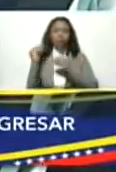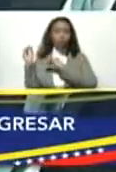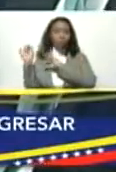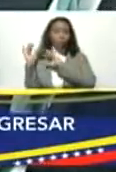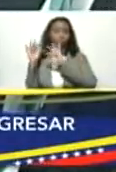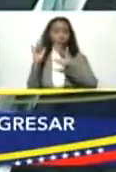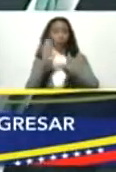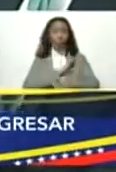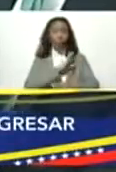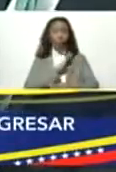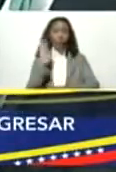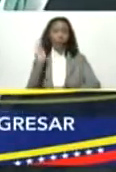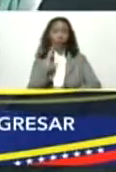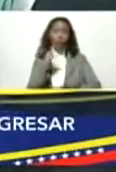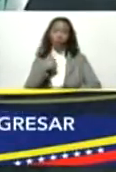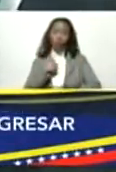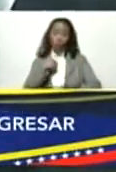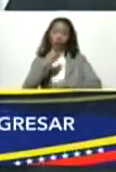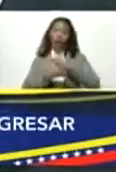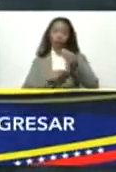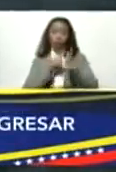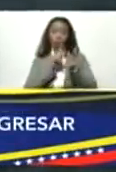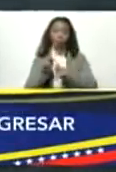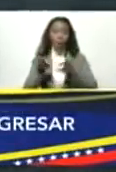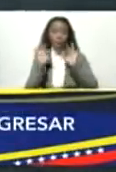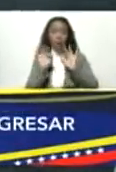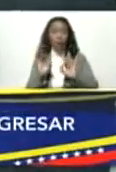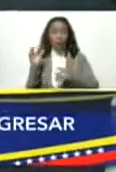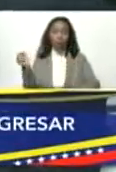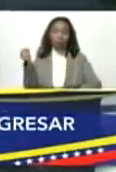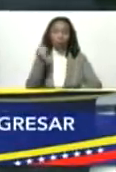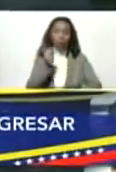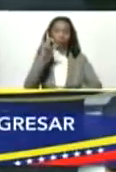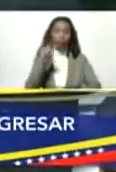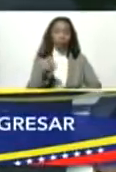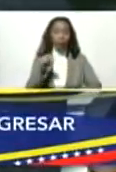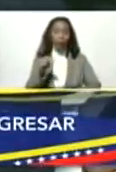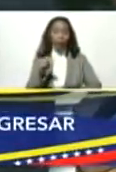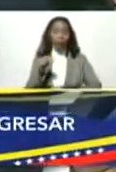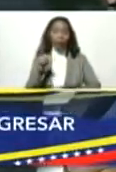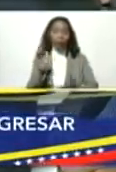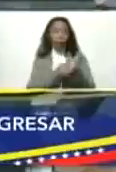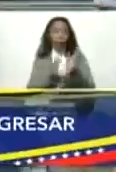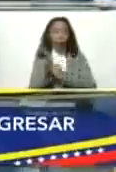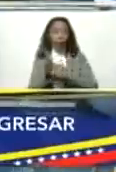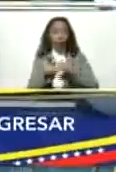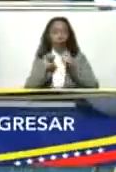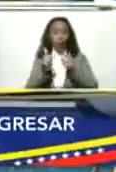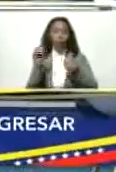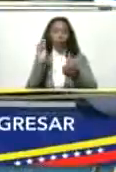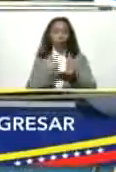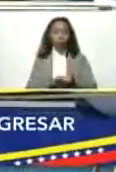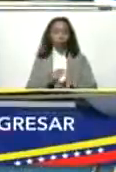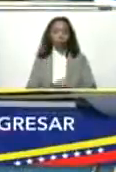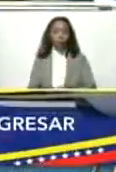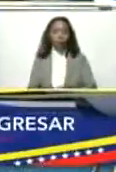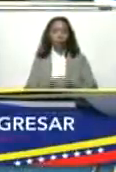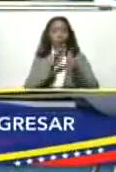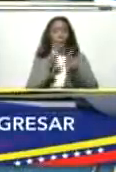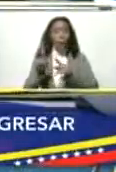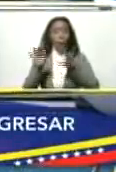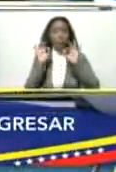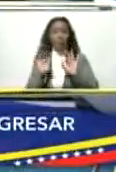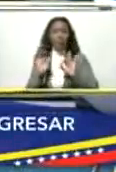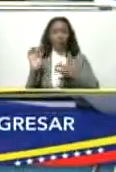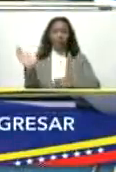su propia cuenta y bueno yo he hecho un plan especial para traérmelos también a partir de marzo ¿verdad Silvia? un plan especial